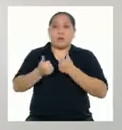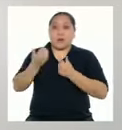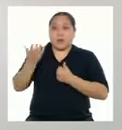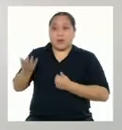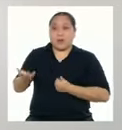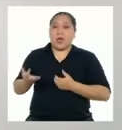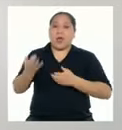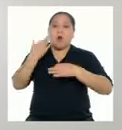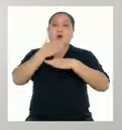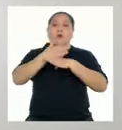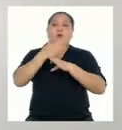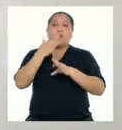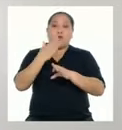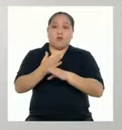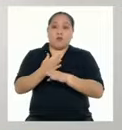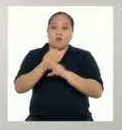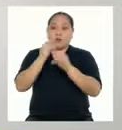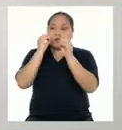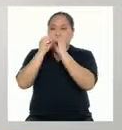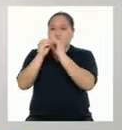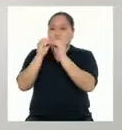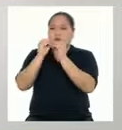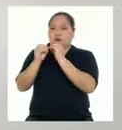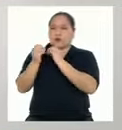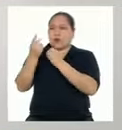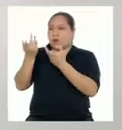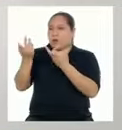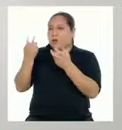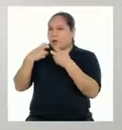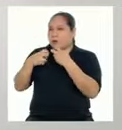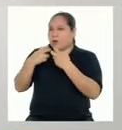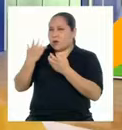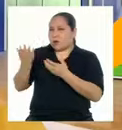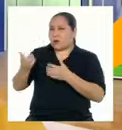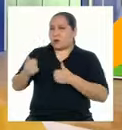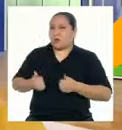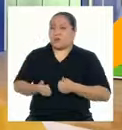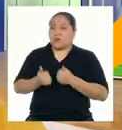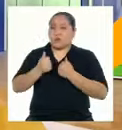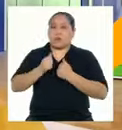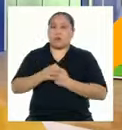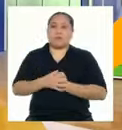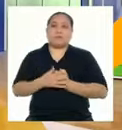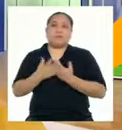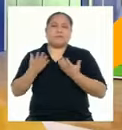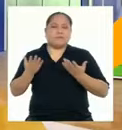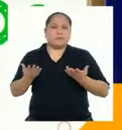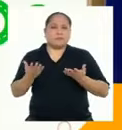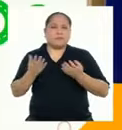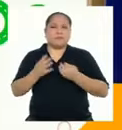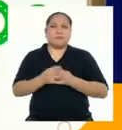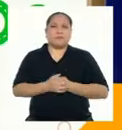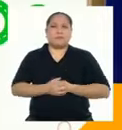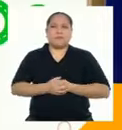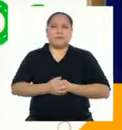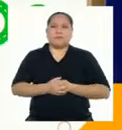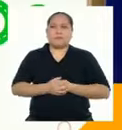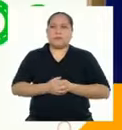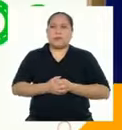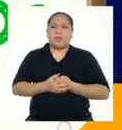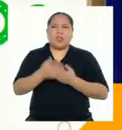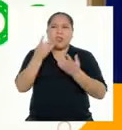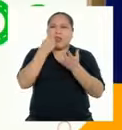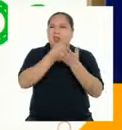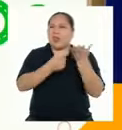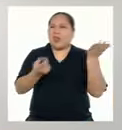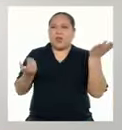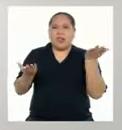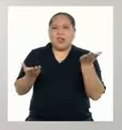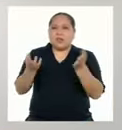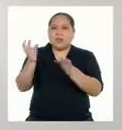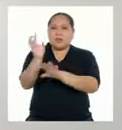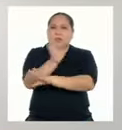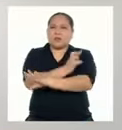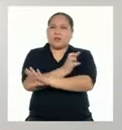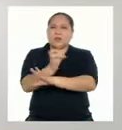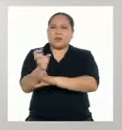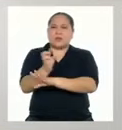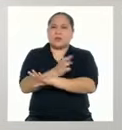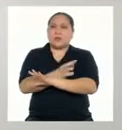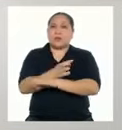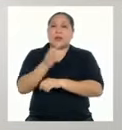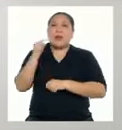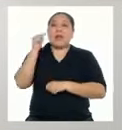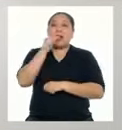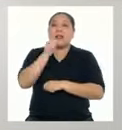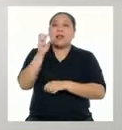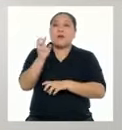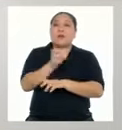Y de qué forma afrontaban diversos aspectos de la vida Entonces, ¿qué es la poesía? La